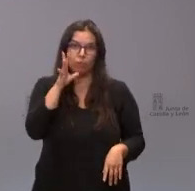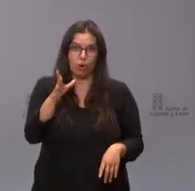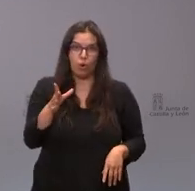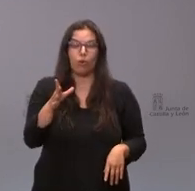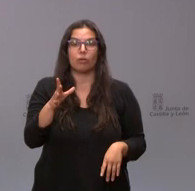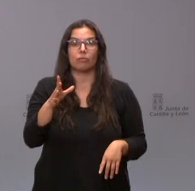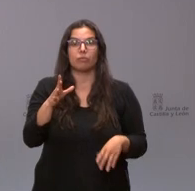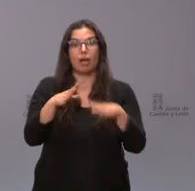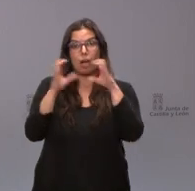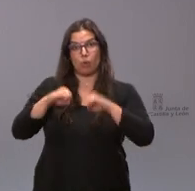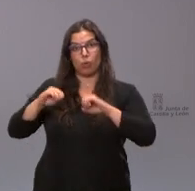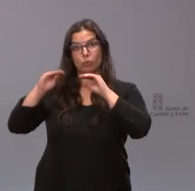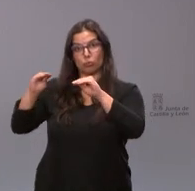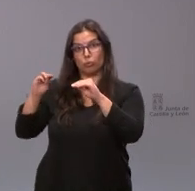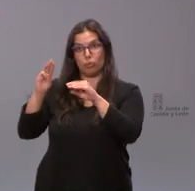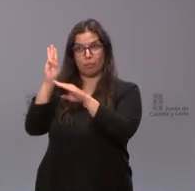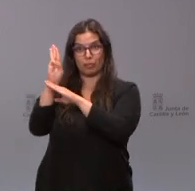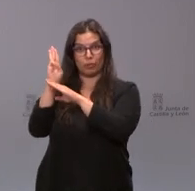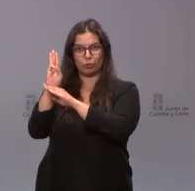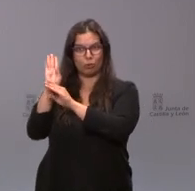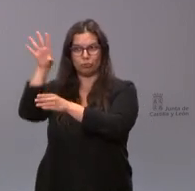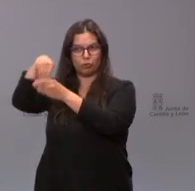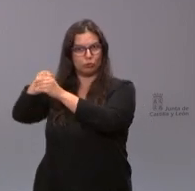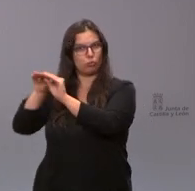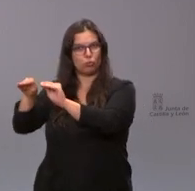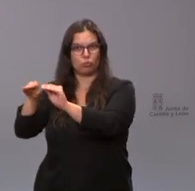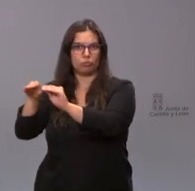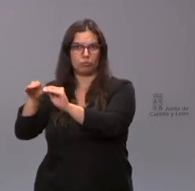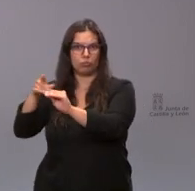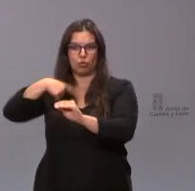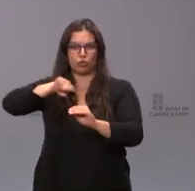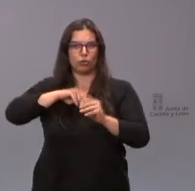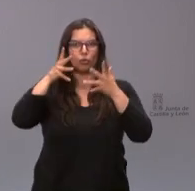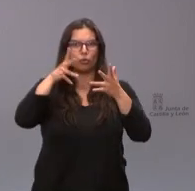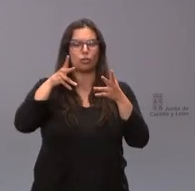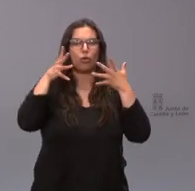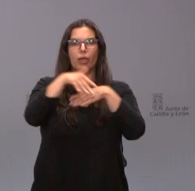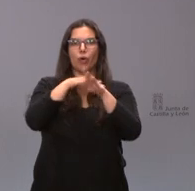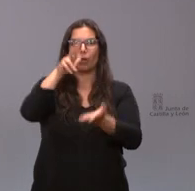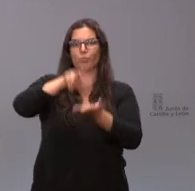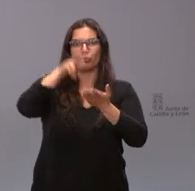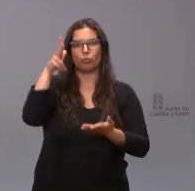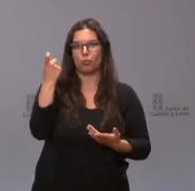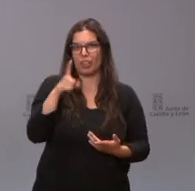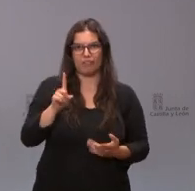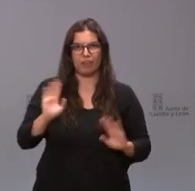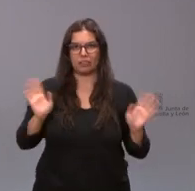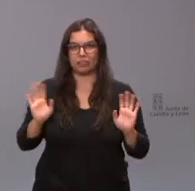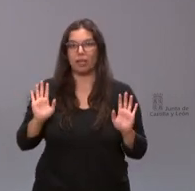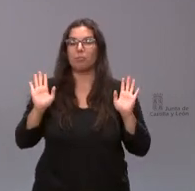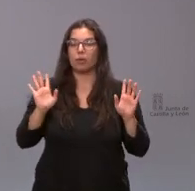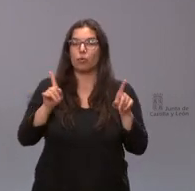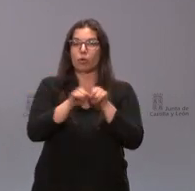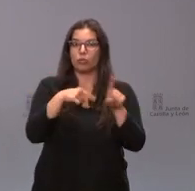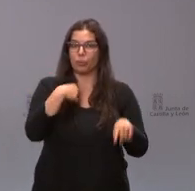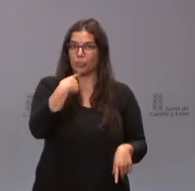patronato terminan en el ámbito del patronato y no exigen la ratificación y la conformidad del Consejo de Gobierno pero en todo caso yo le